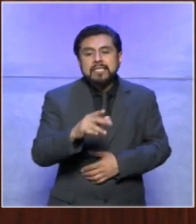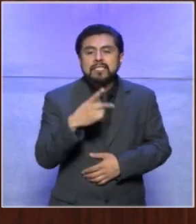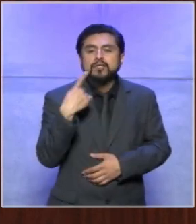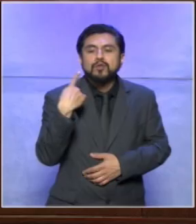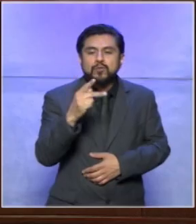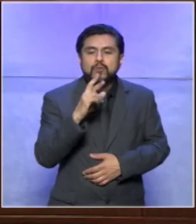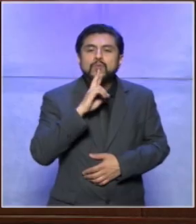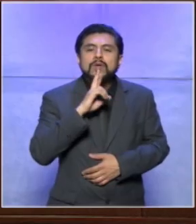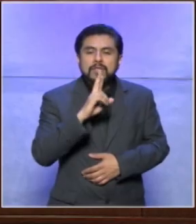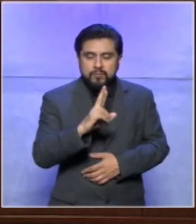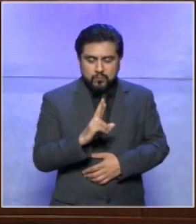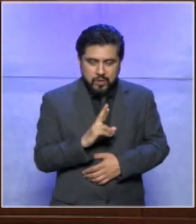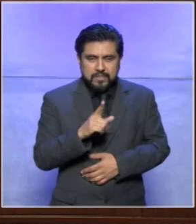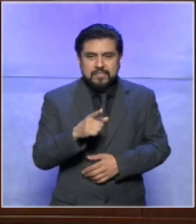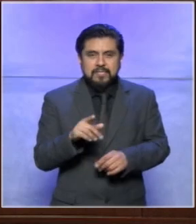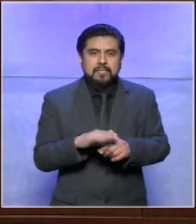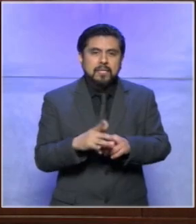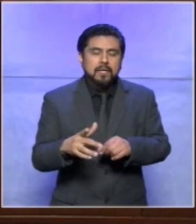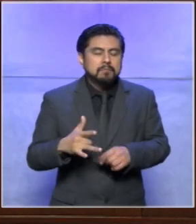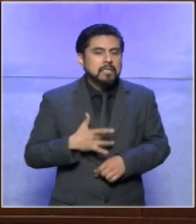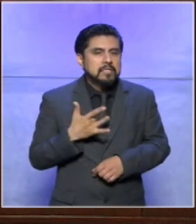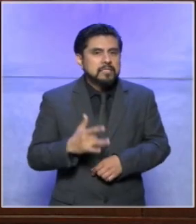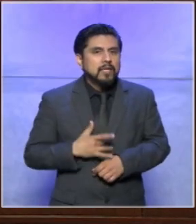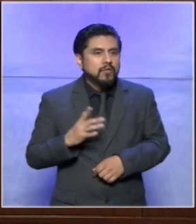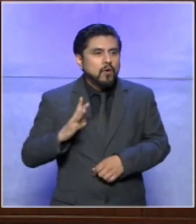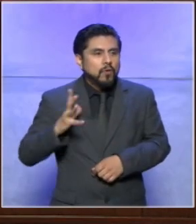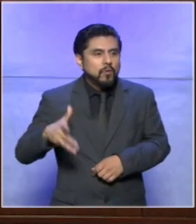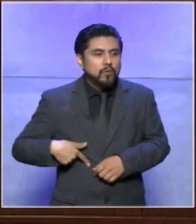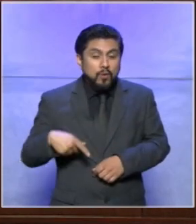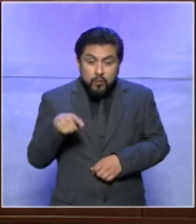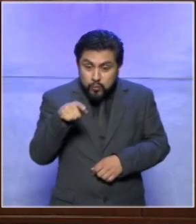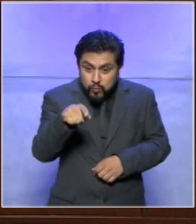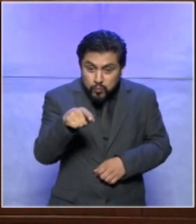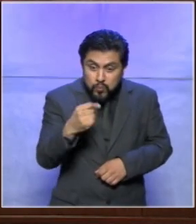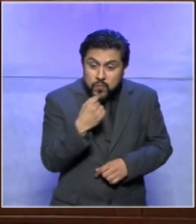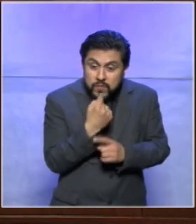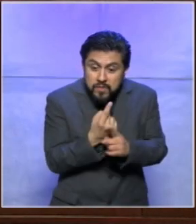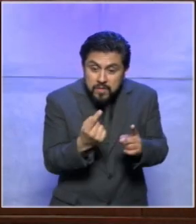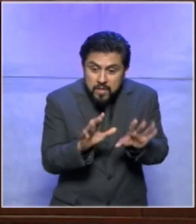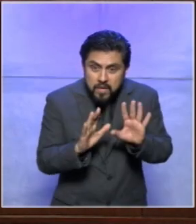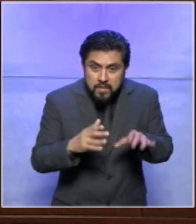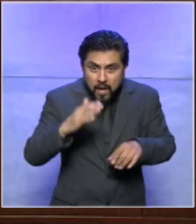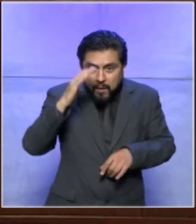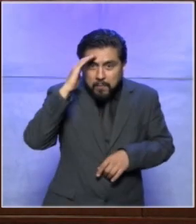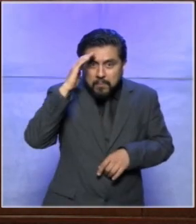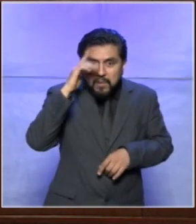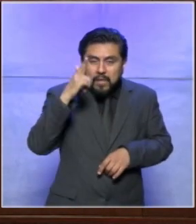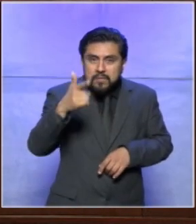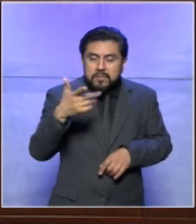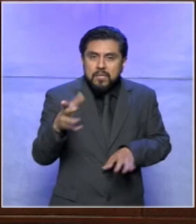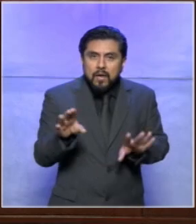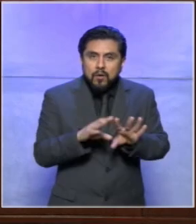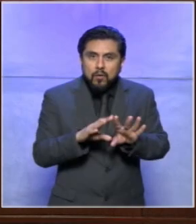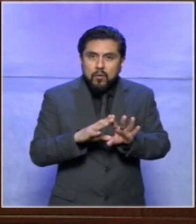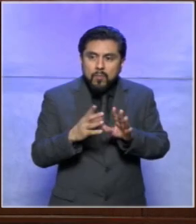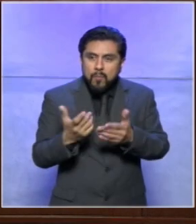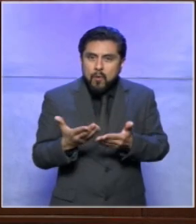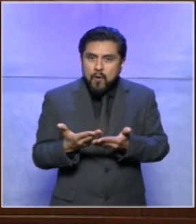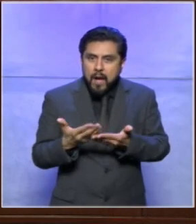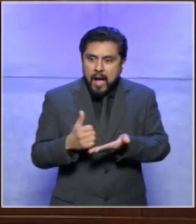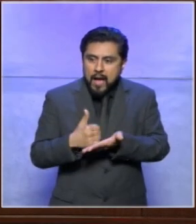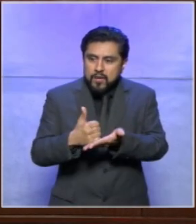respuesta que nos llena de orgullo saber que hay gente ya de tu edad que está pensando en esas personas que han sido